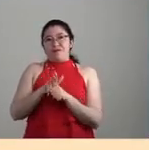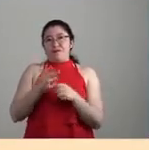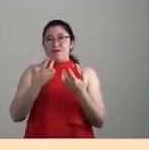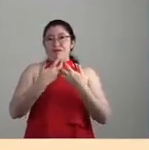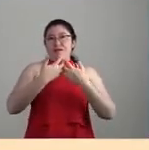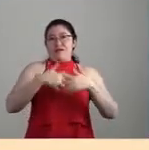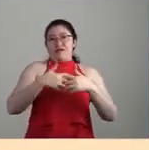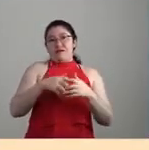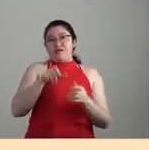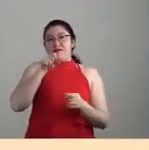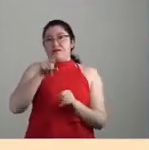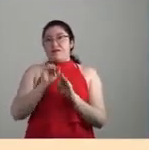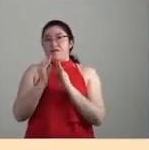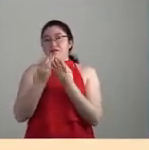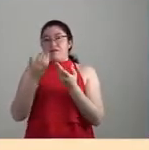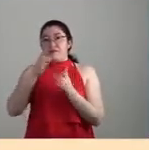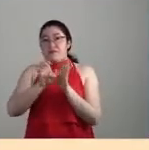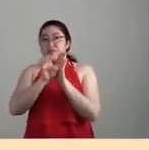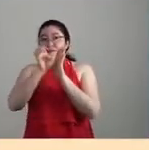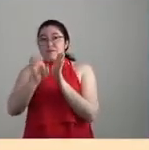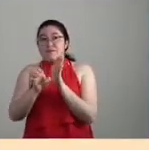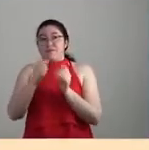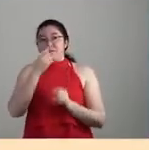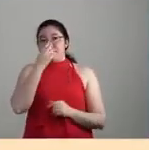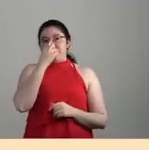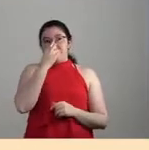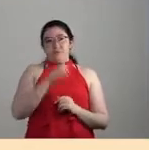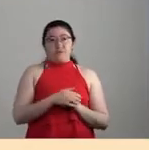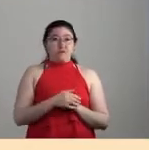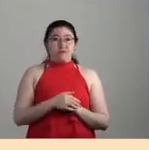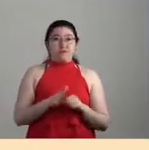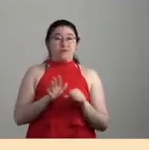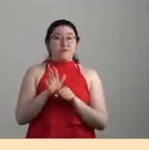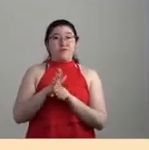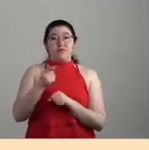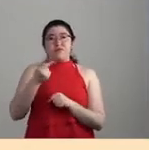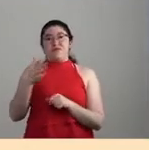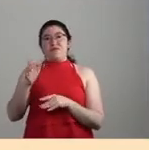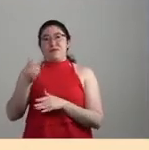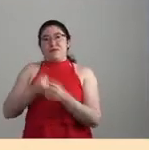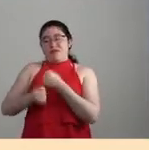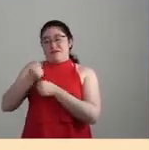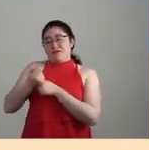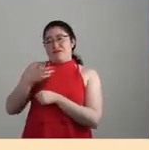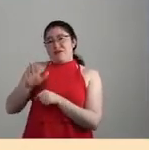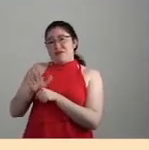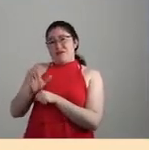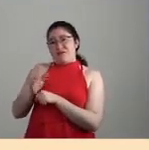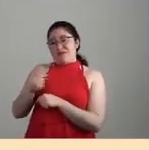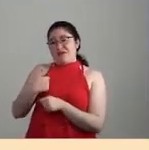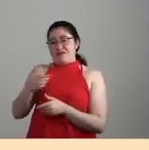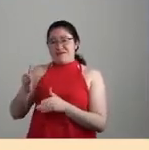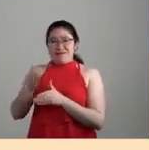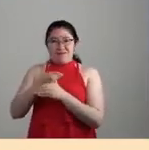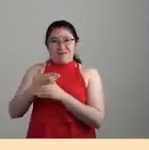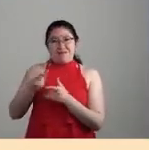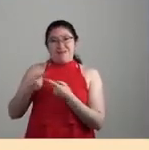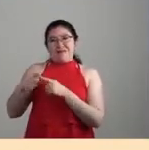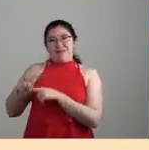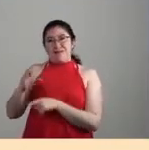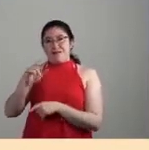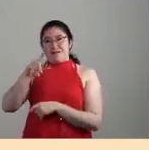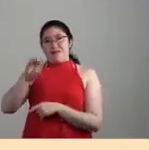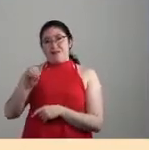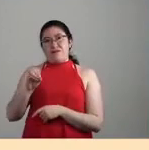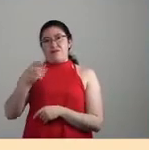industrial intensiva, pues por ejemplo, el clásico del África ecuatorial, pues no serían solamente los cultivos clásicos del cacao al café, sino por ejemplo de la palma africana